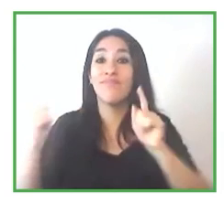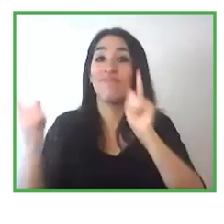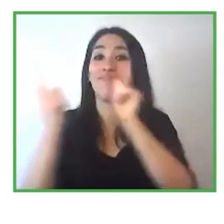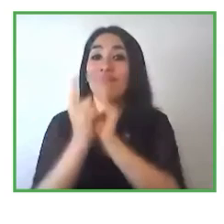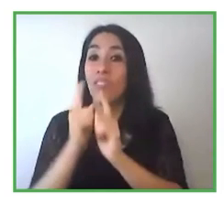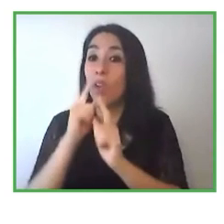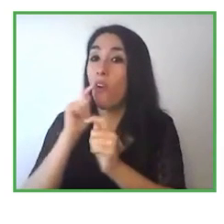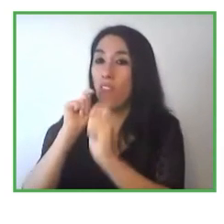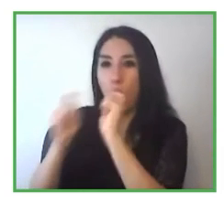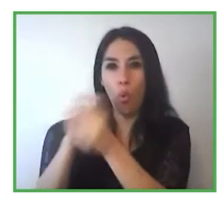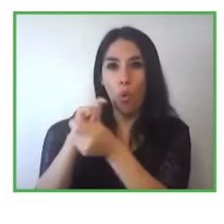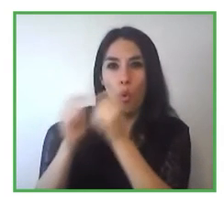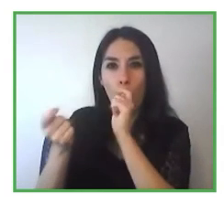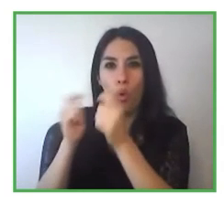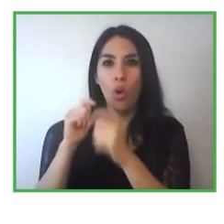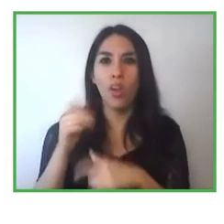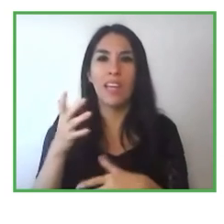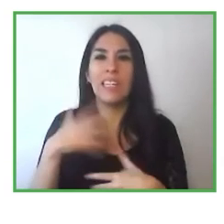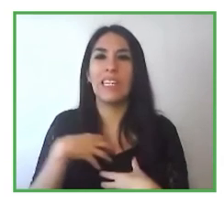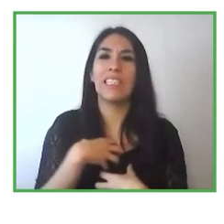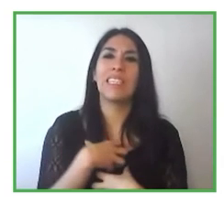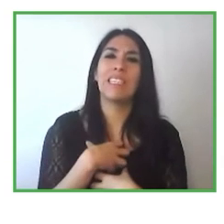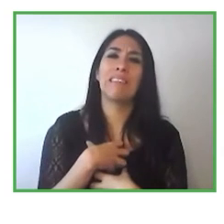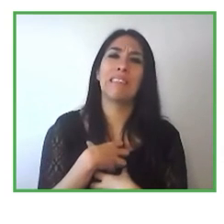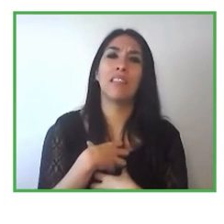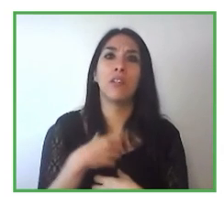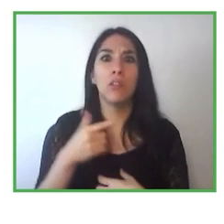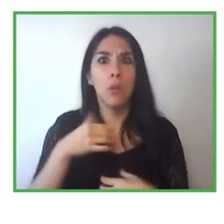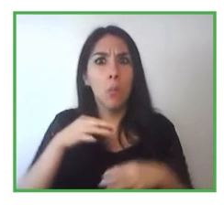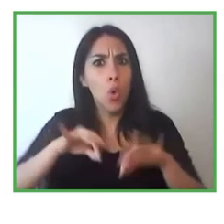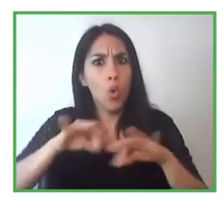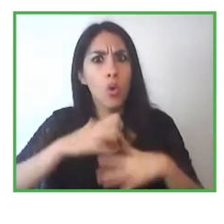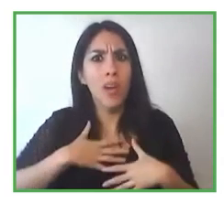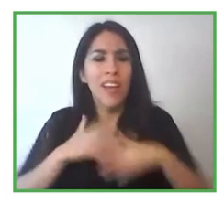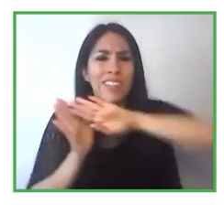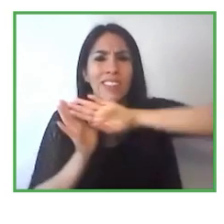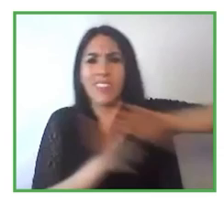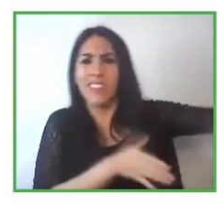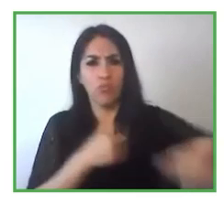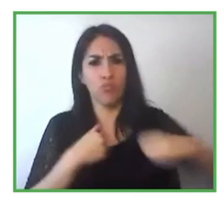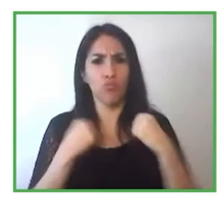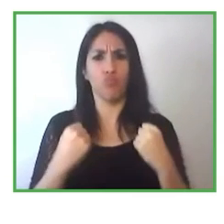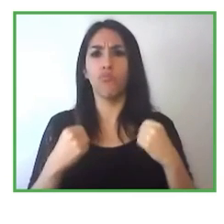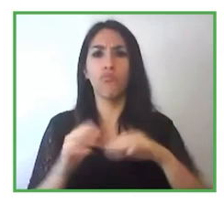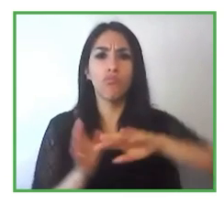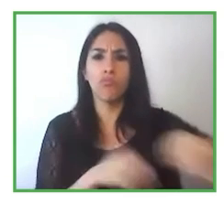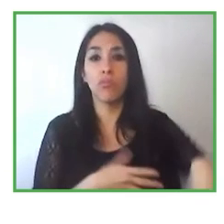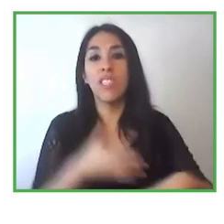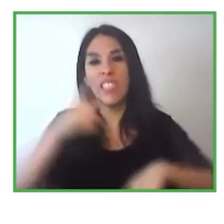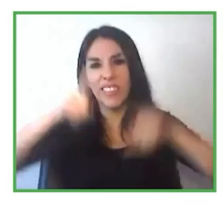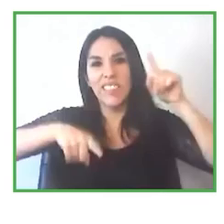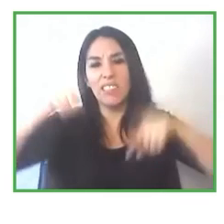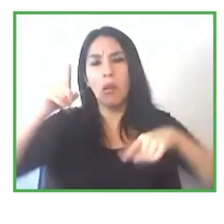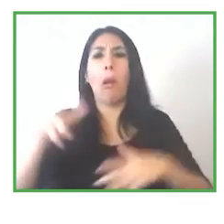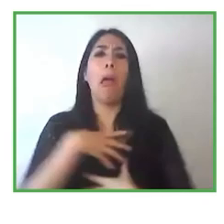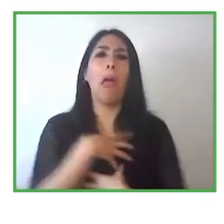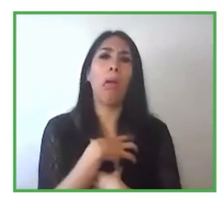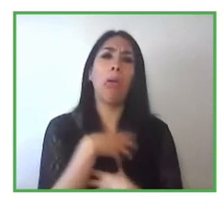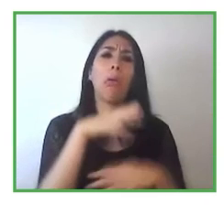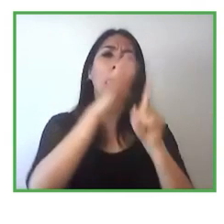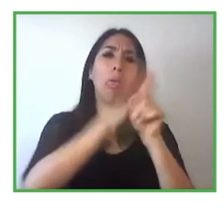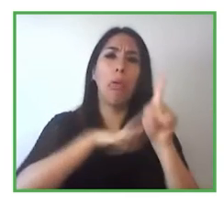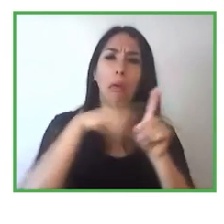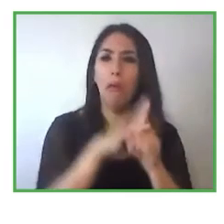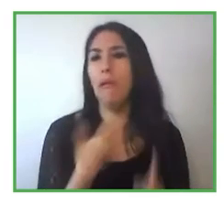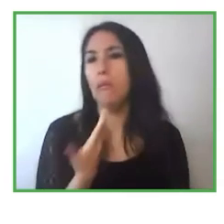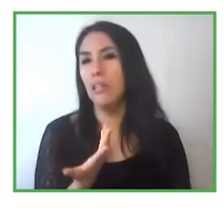temores que es ahí precisamente donde muchos de ellos se nos han ido quedando otras capacitaciones